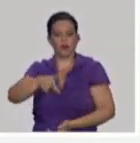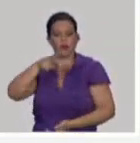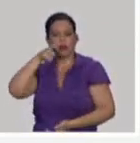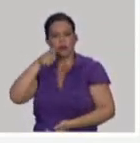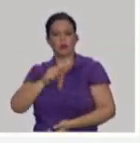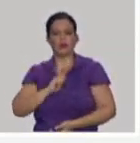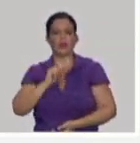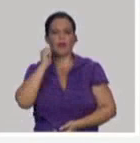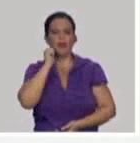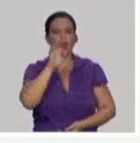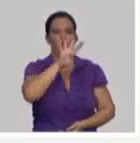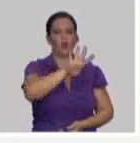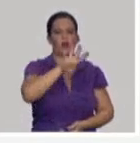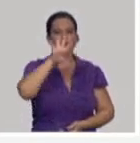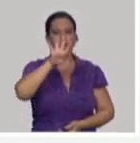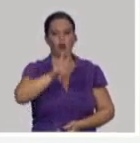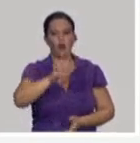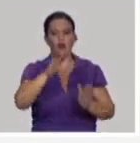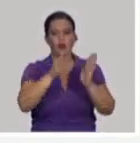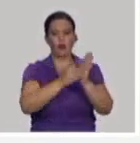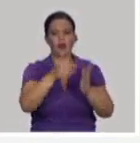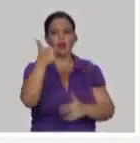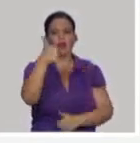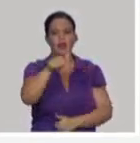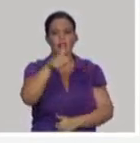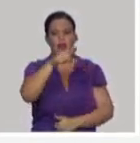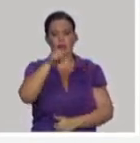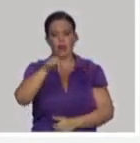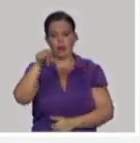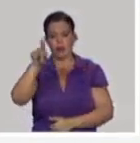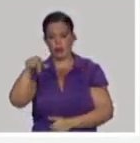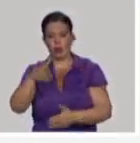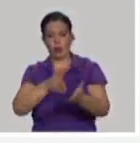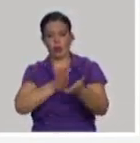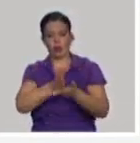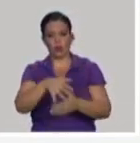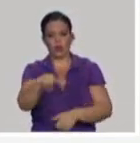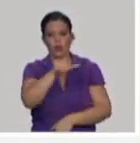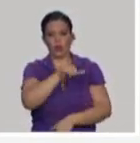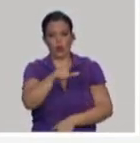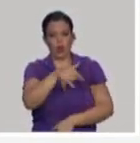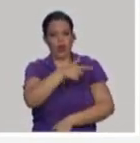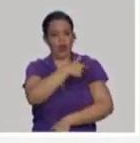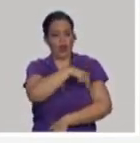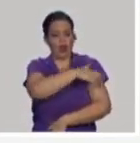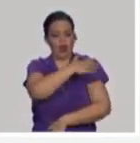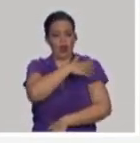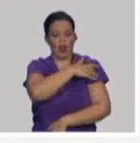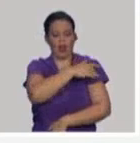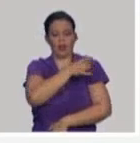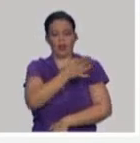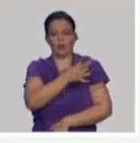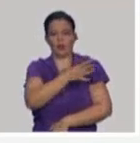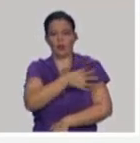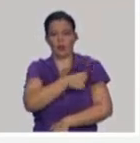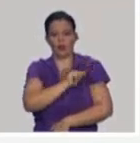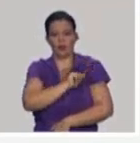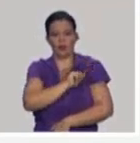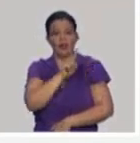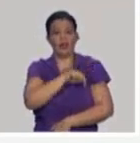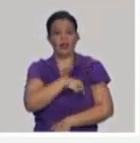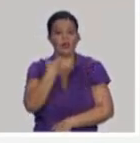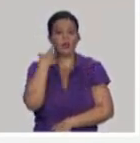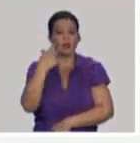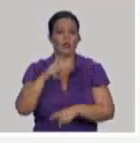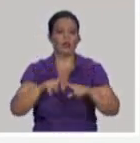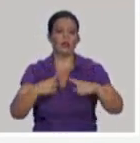44.010 sujetos hemos seguido en los eventos adversos. Y llama la atención porque ya en la fase 3 incluimos sujetos de más de 60 años, que son los